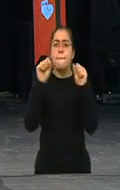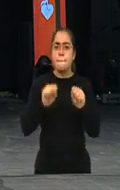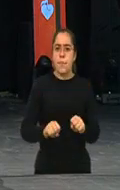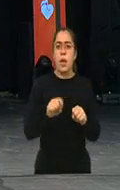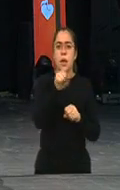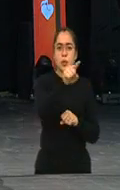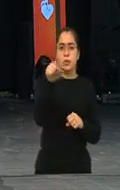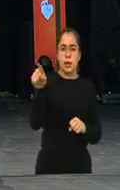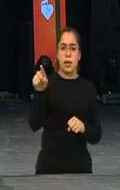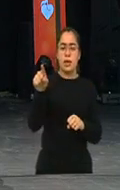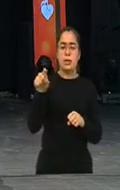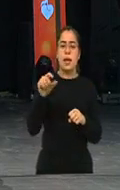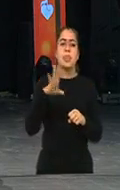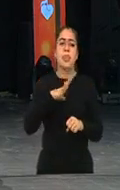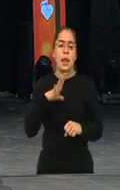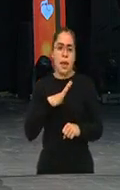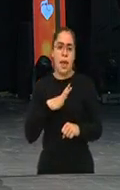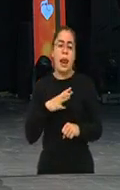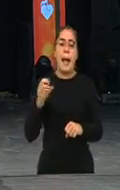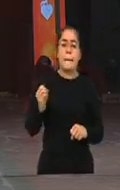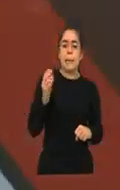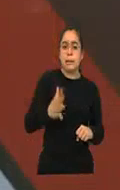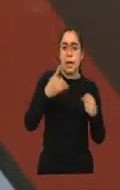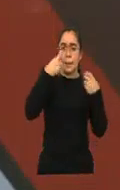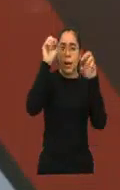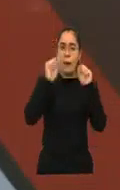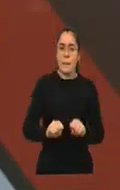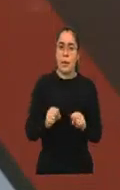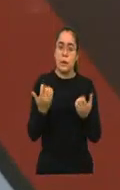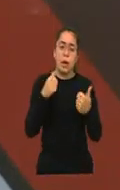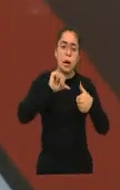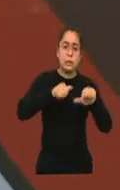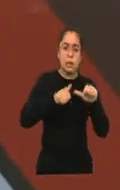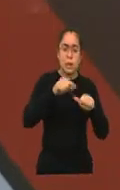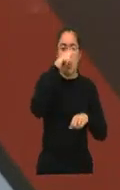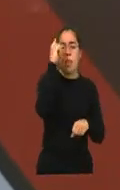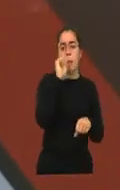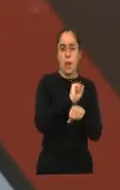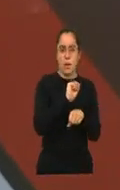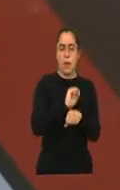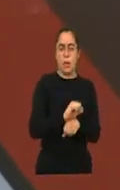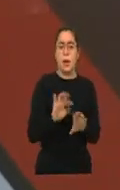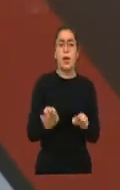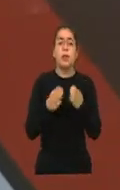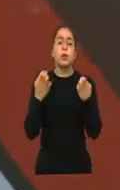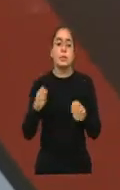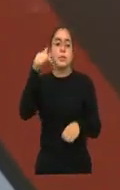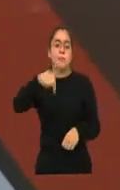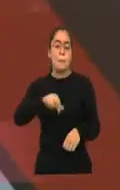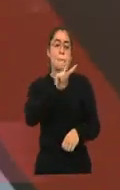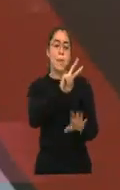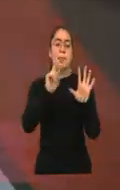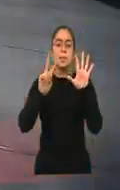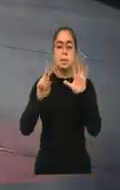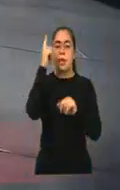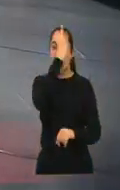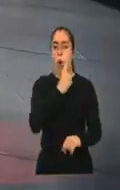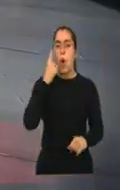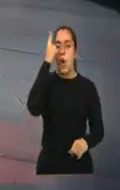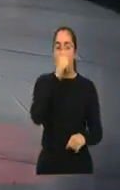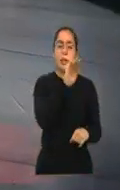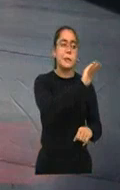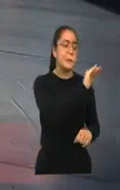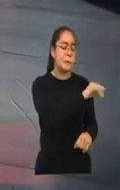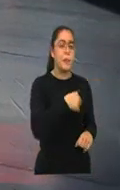las capacidades que les permitan entonces acceder a un empleo. Entonces, estas próximas 27 horas, Ricardo, Geraldine, tenemos